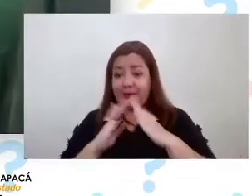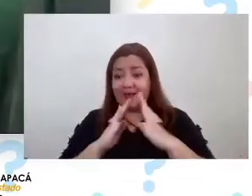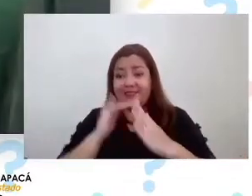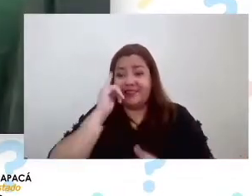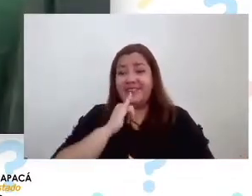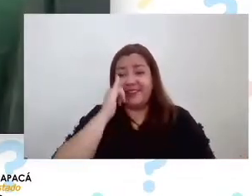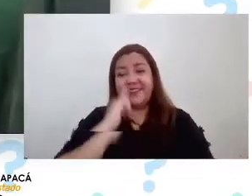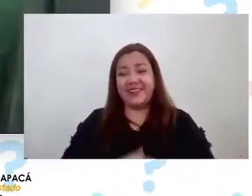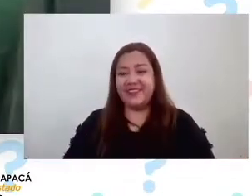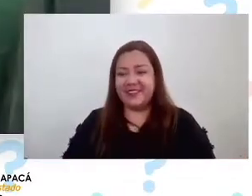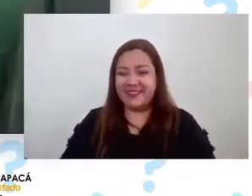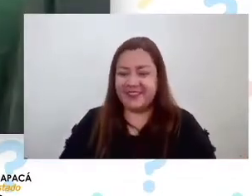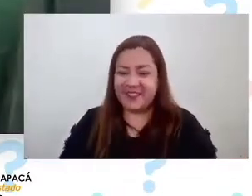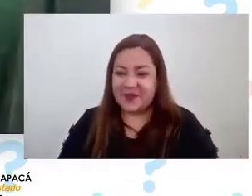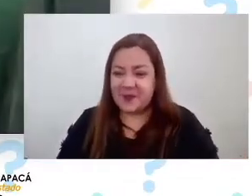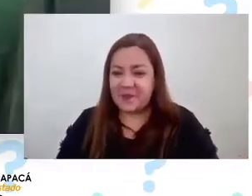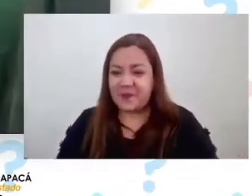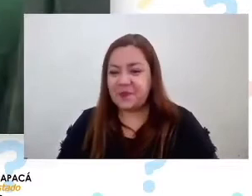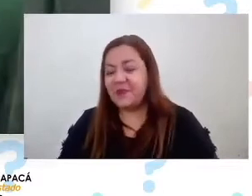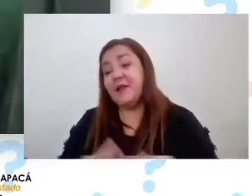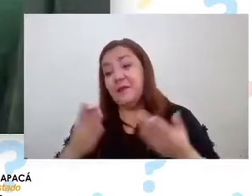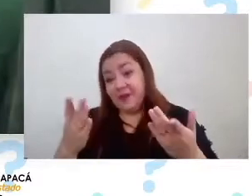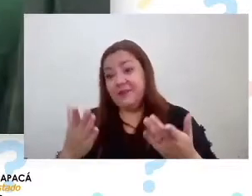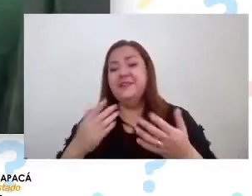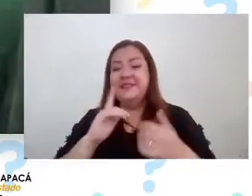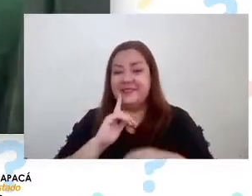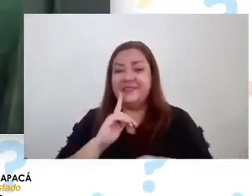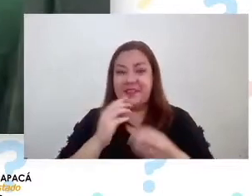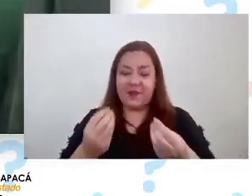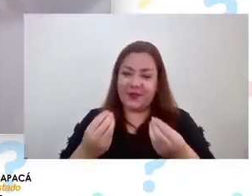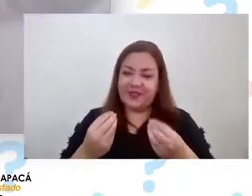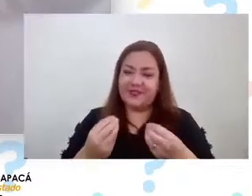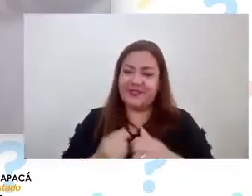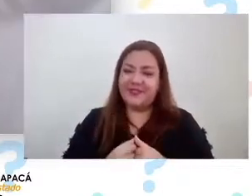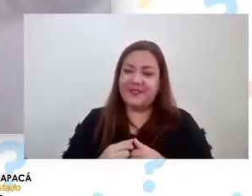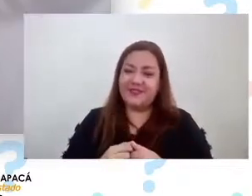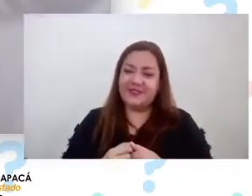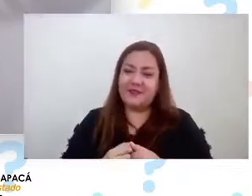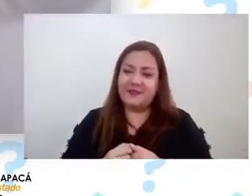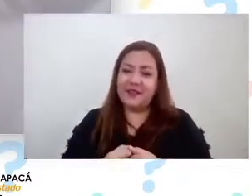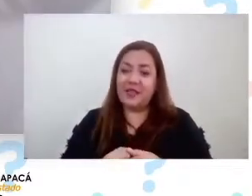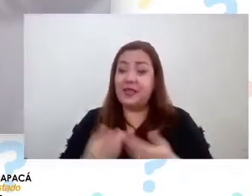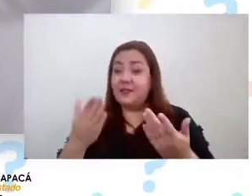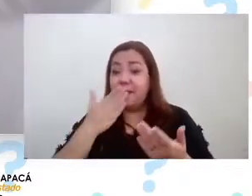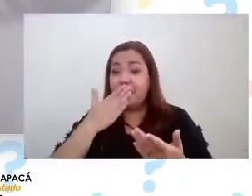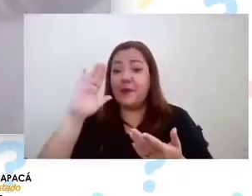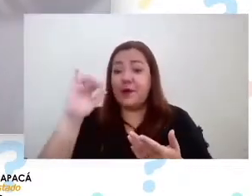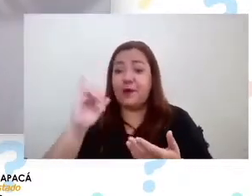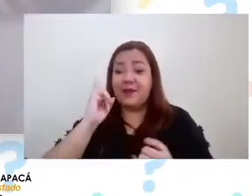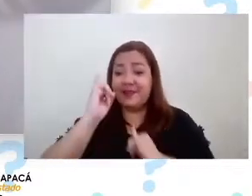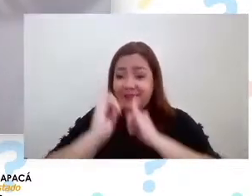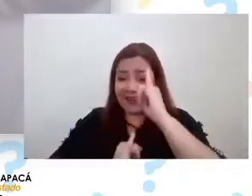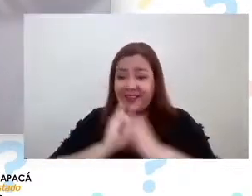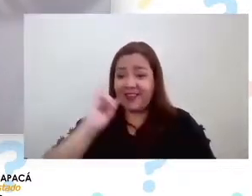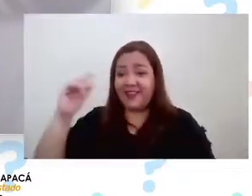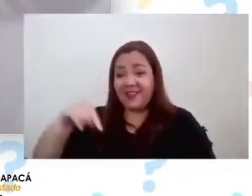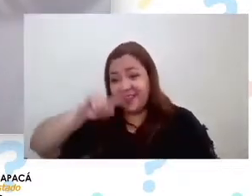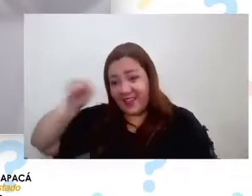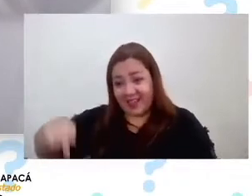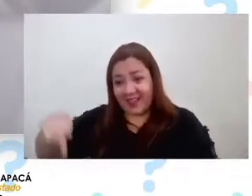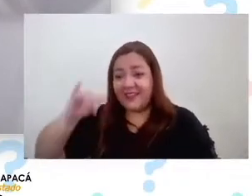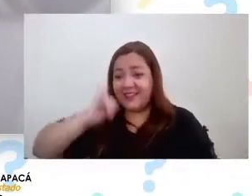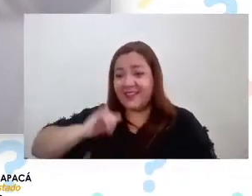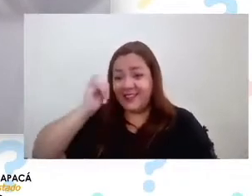muy bien entonces ahí tenemos bueno tiene mejor internet que en Iquique usted claro